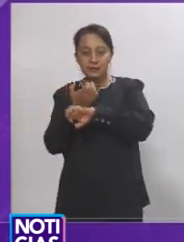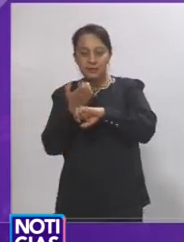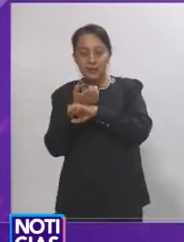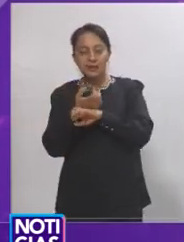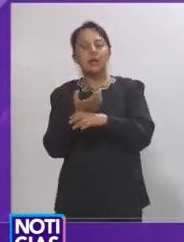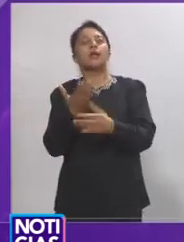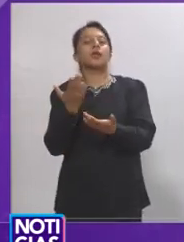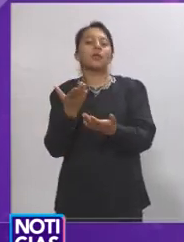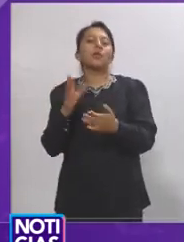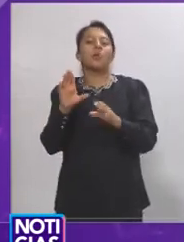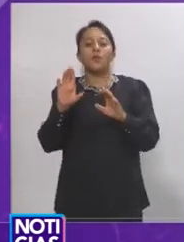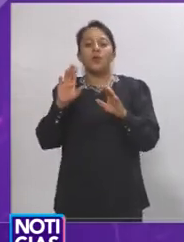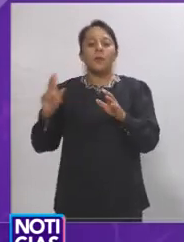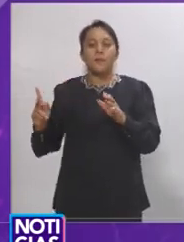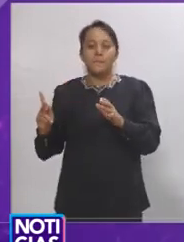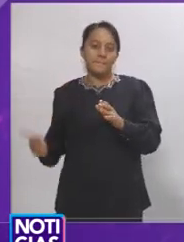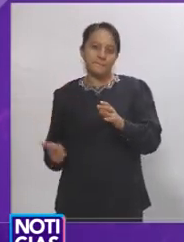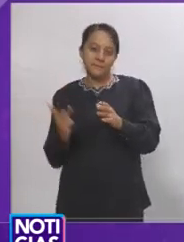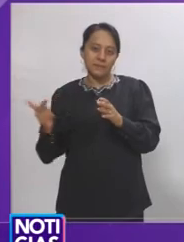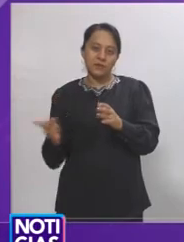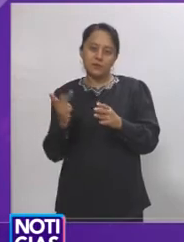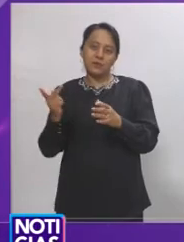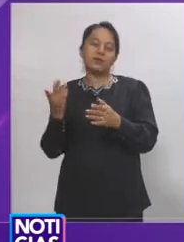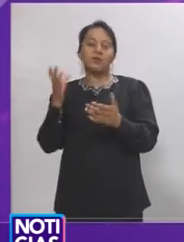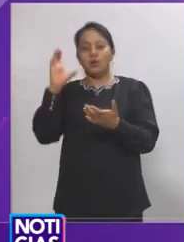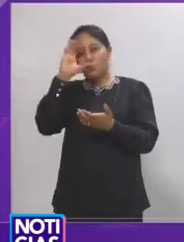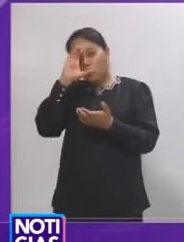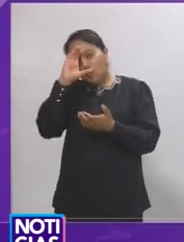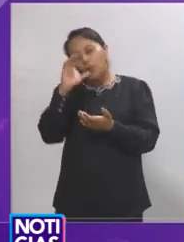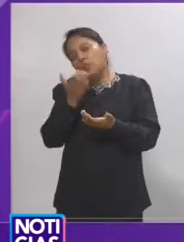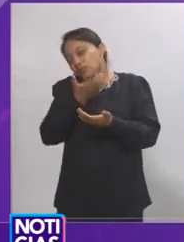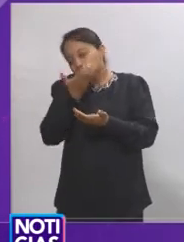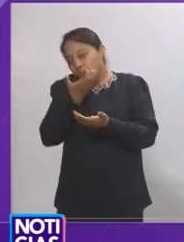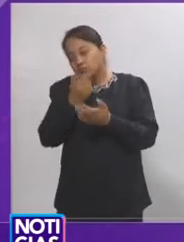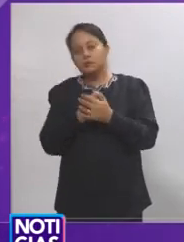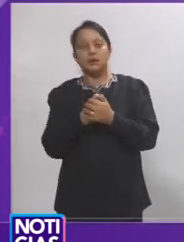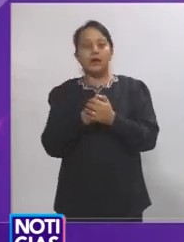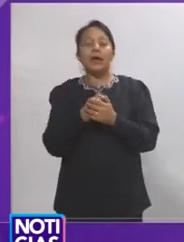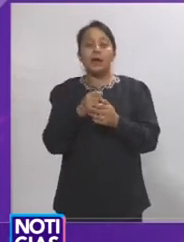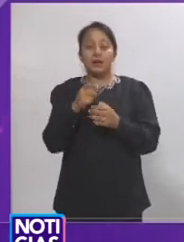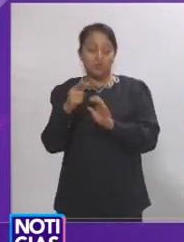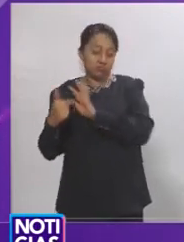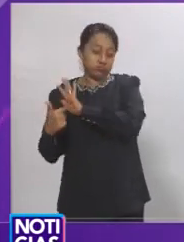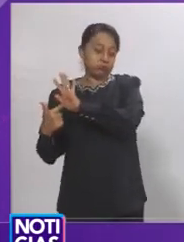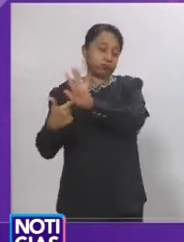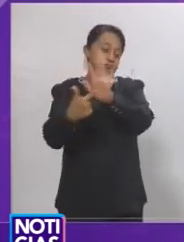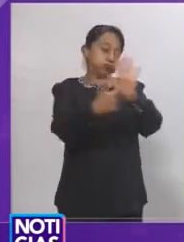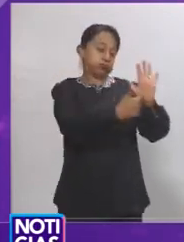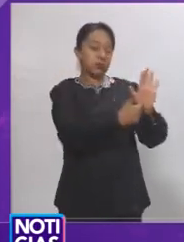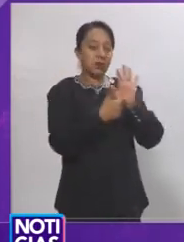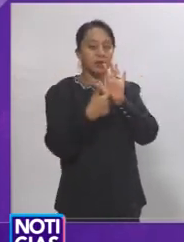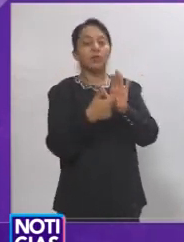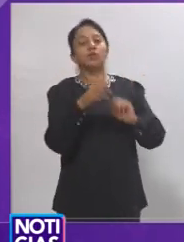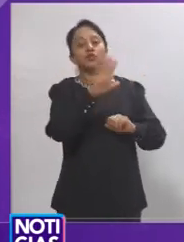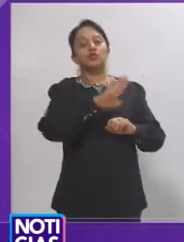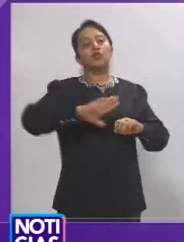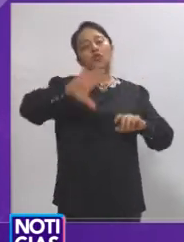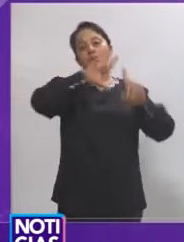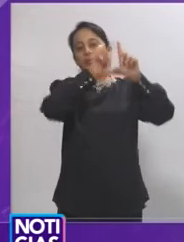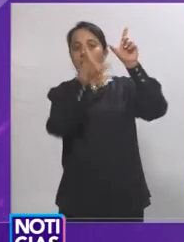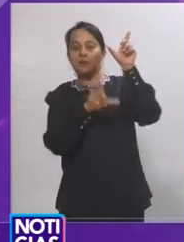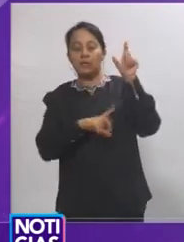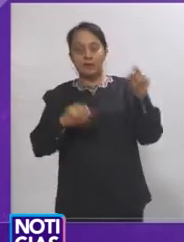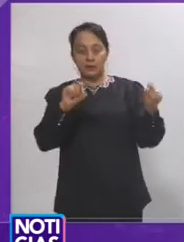buscando con la intervención integral dar a conocer al municipio en el país, lo que también implicaría si es posible obtener algún